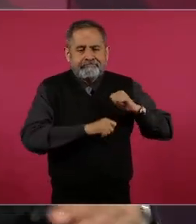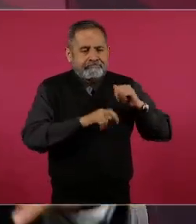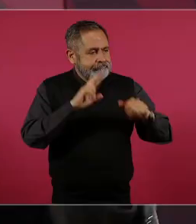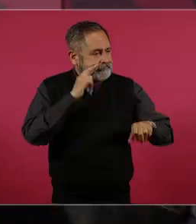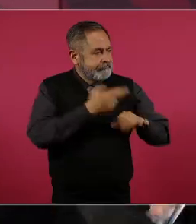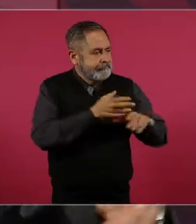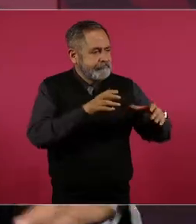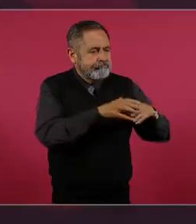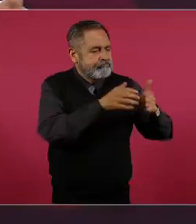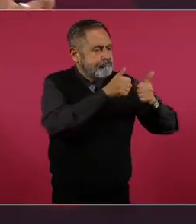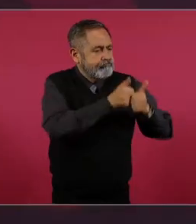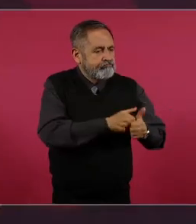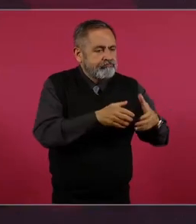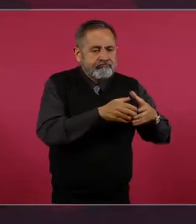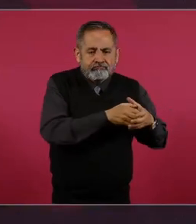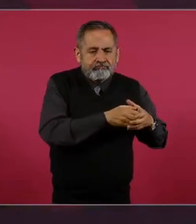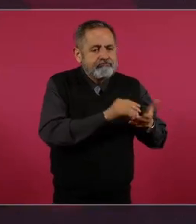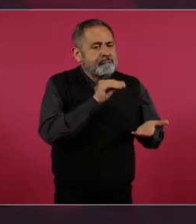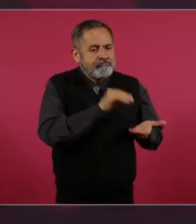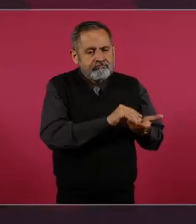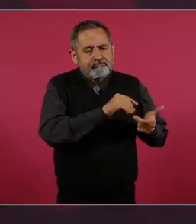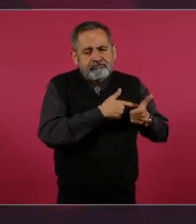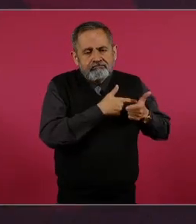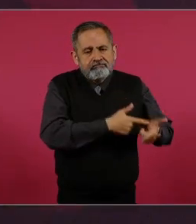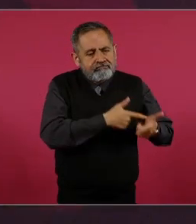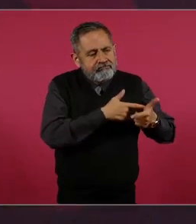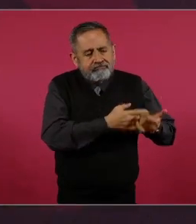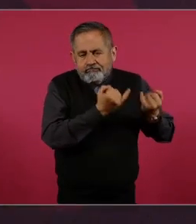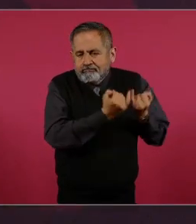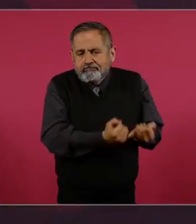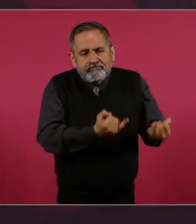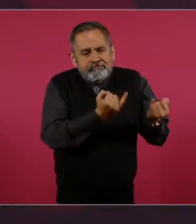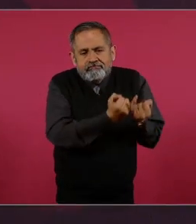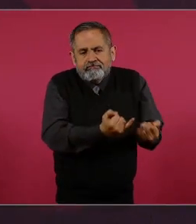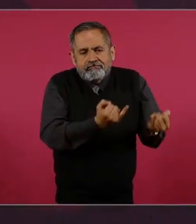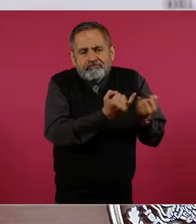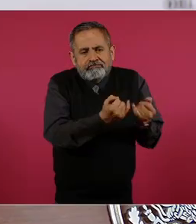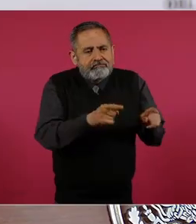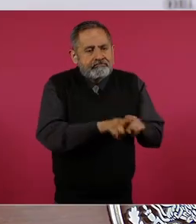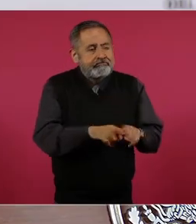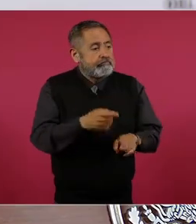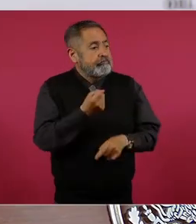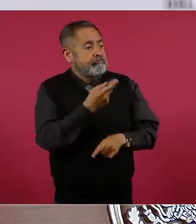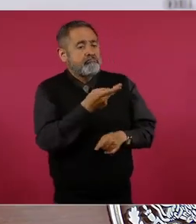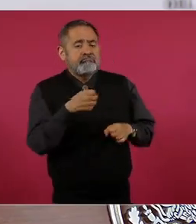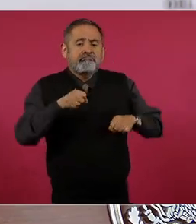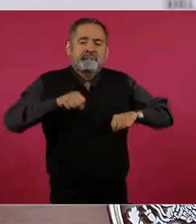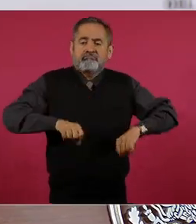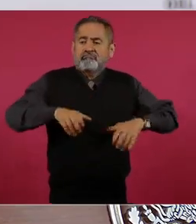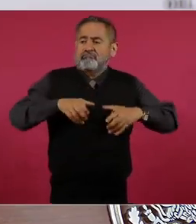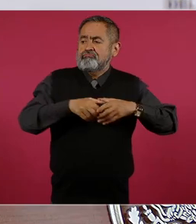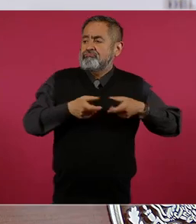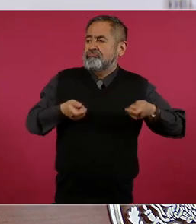conservadurismo, de la oligarquía, hay potentados de México,